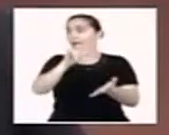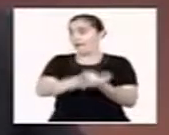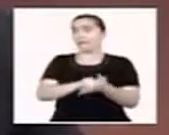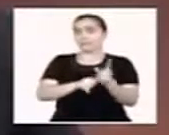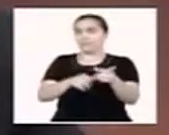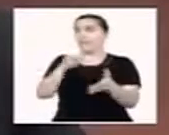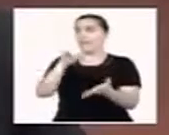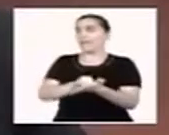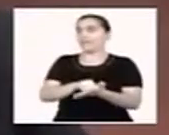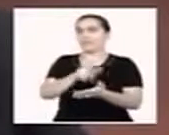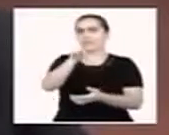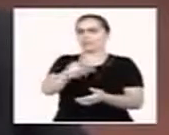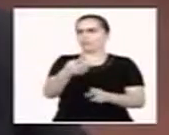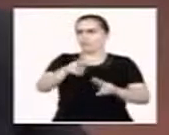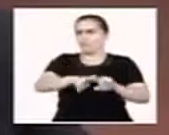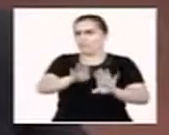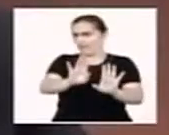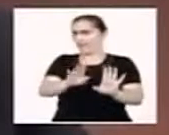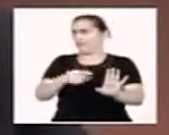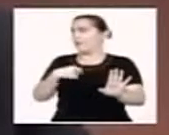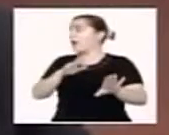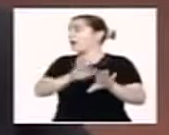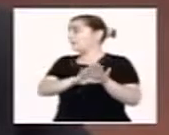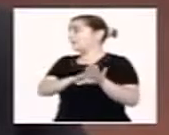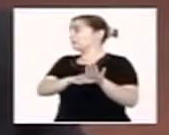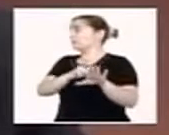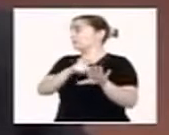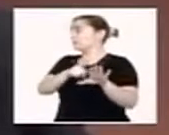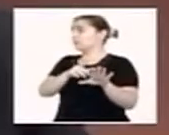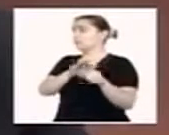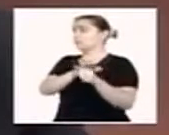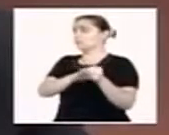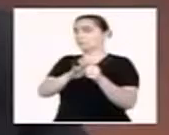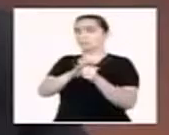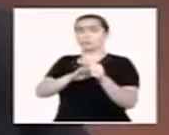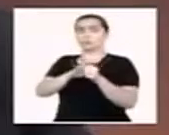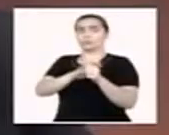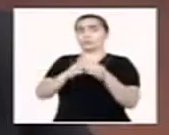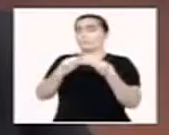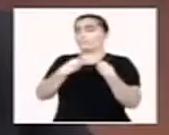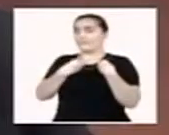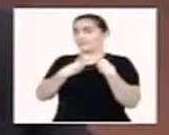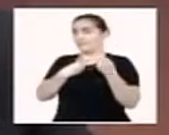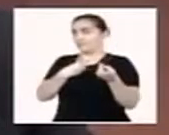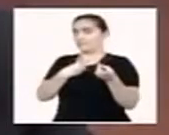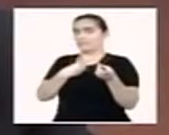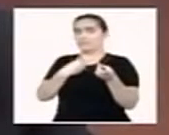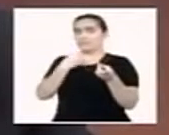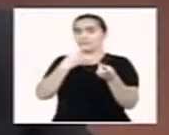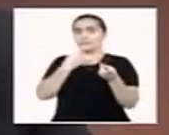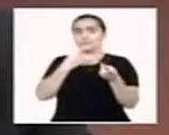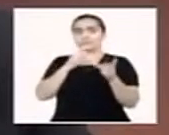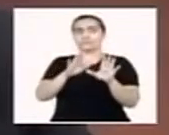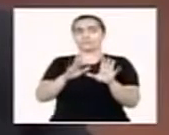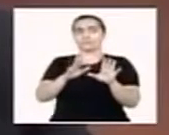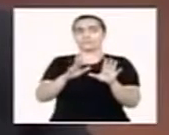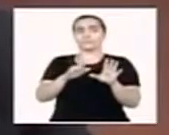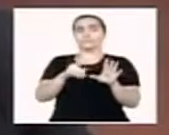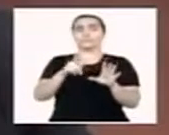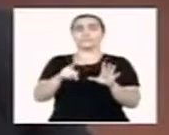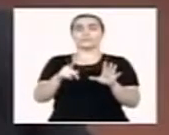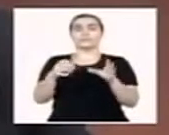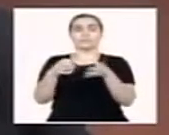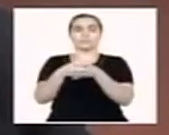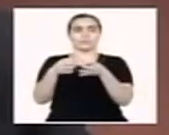personas civiles que tenían condiciones particulares que habitaban en esta zona. La AFEUR, que es la